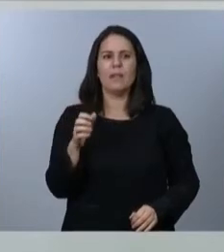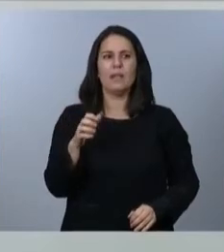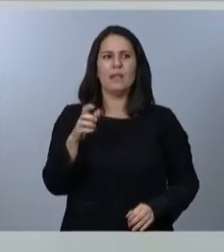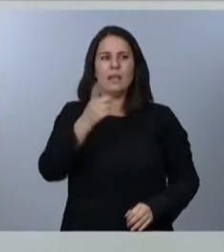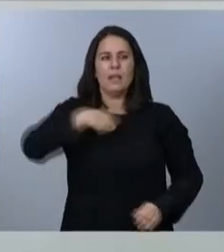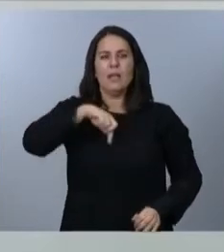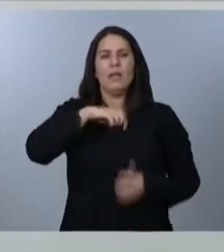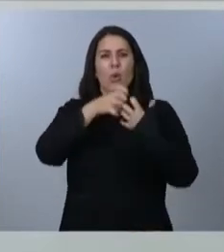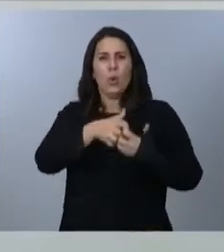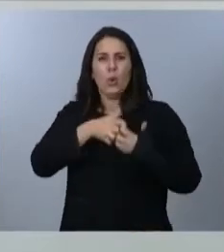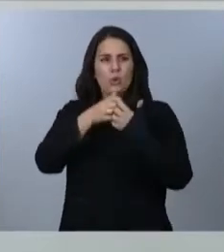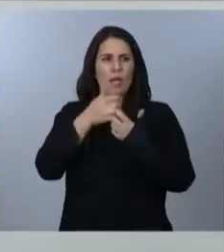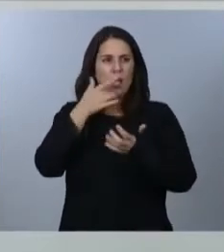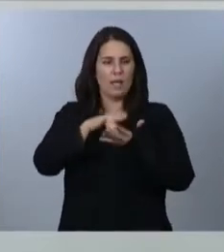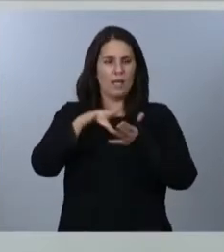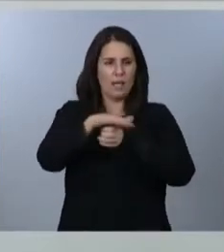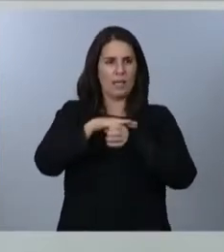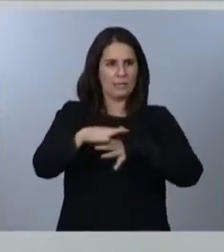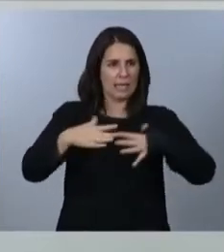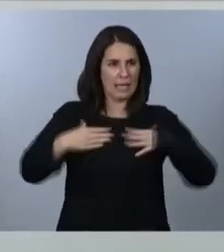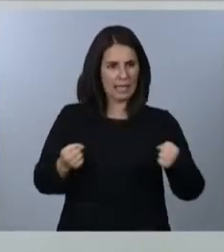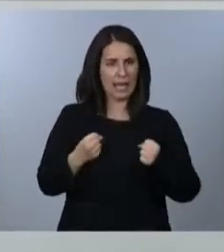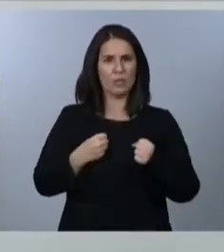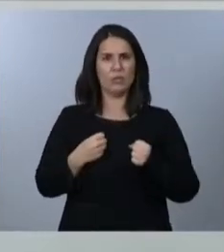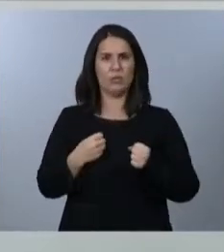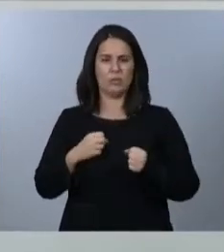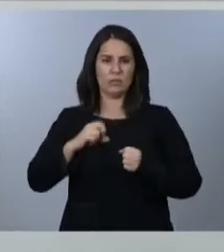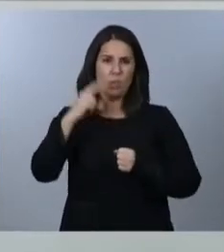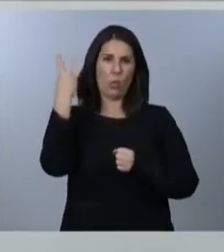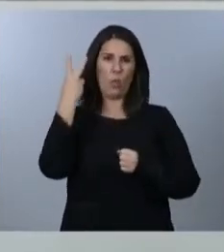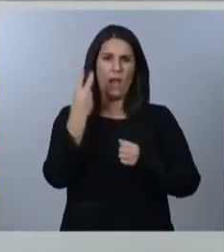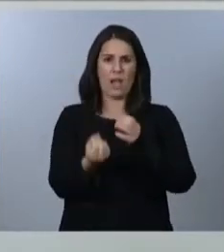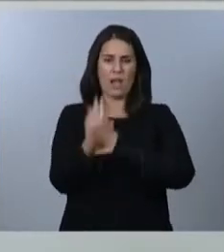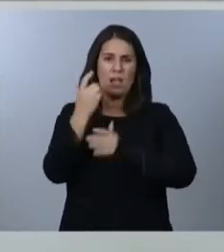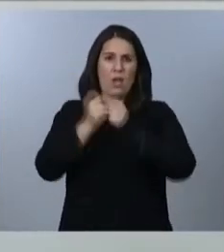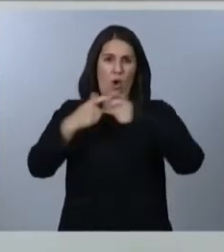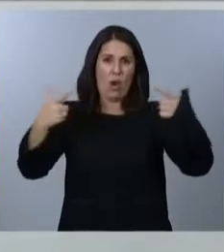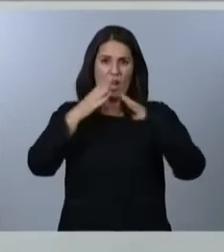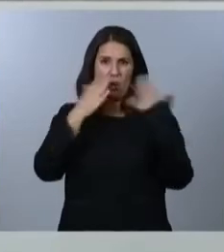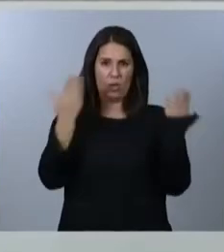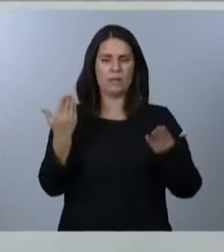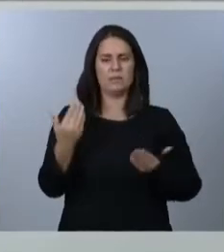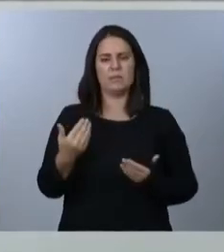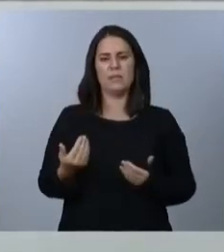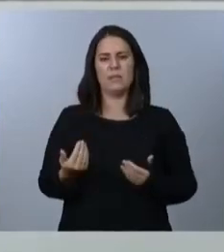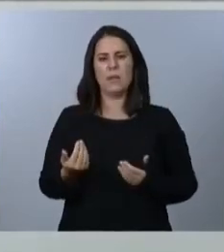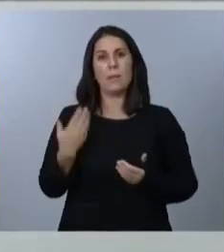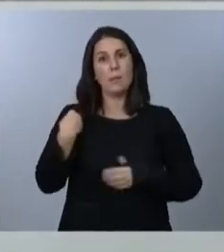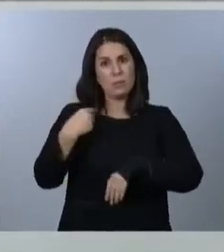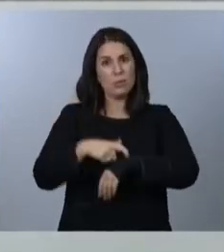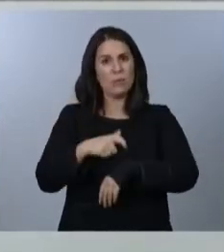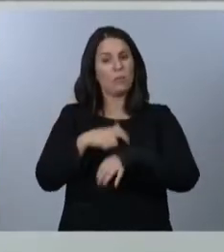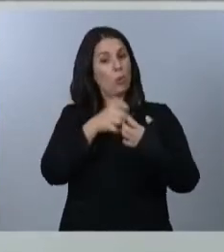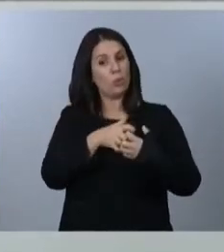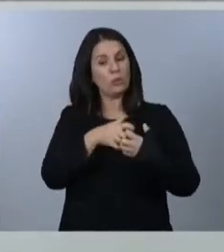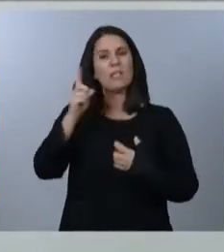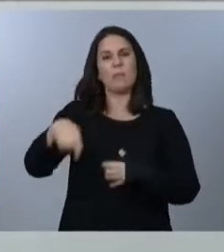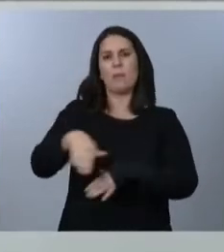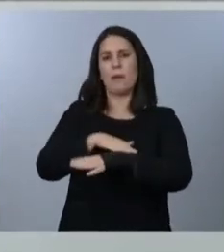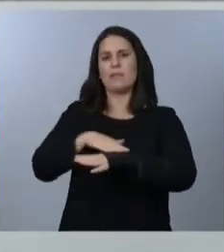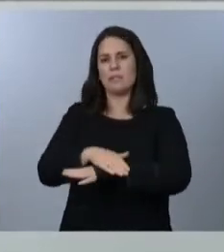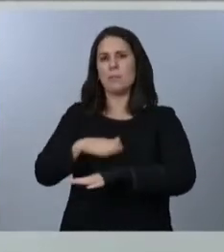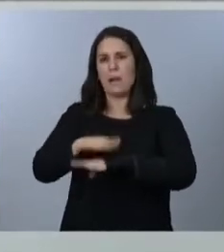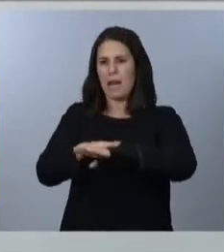en el Frente Sanitario, combatiendo la segunda ola que asola Europa y España, pero, a la vez, debemos sentar las bases de la recuperación económica y social.